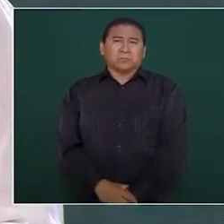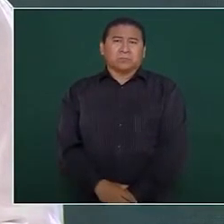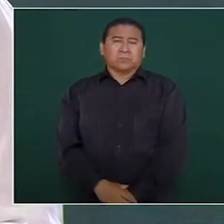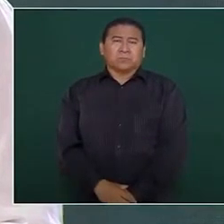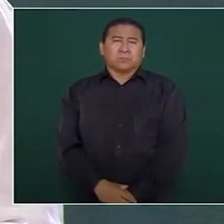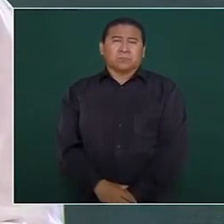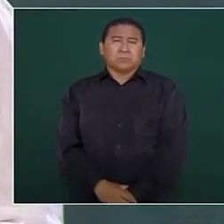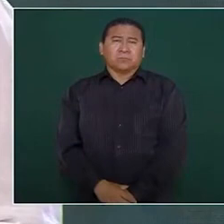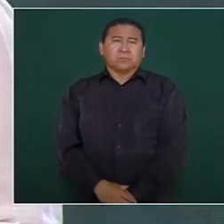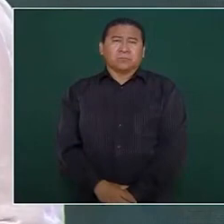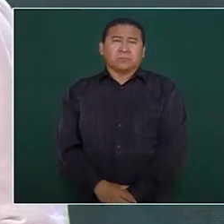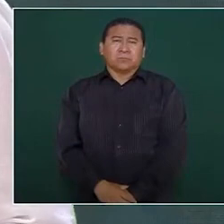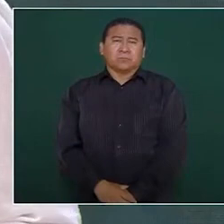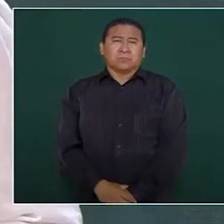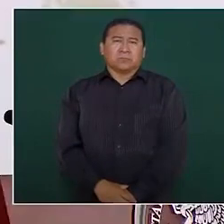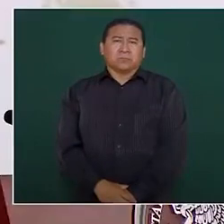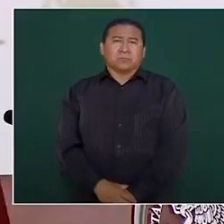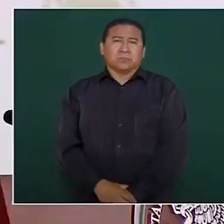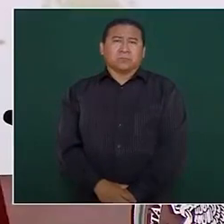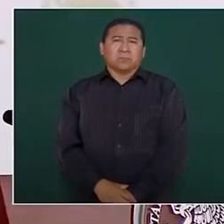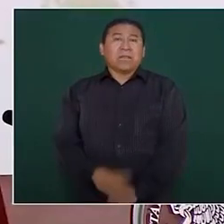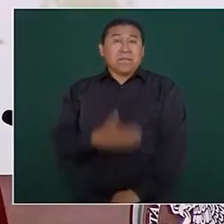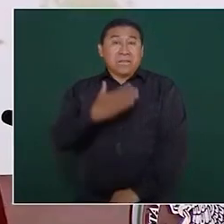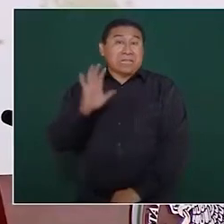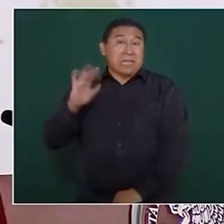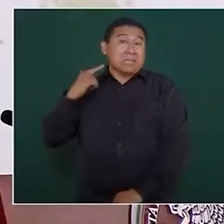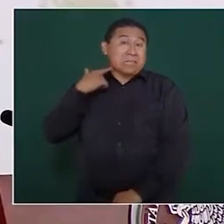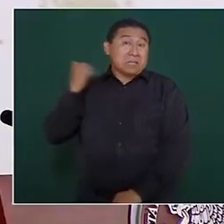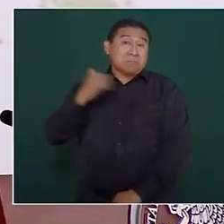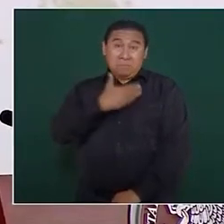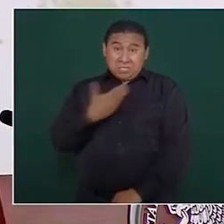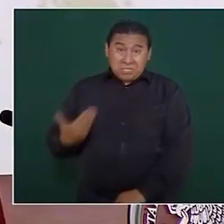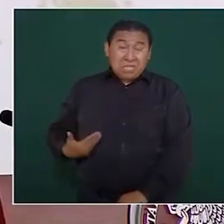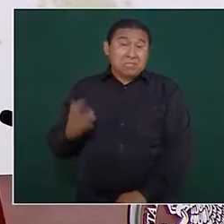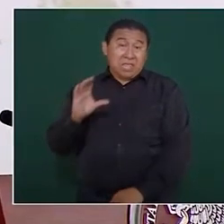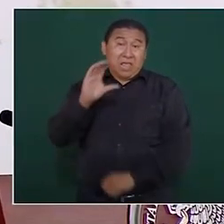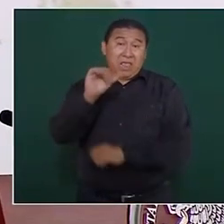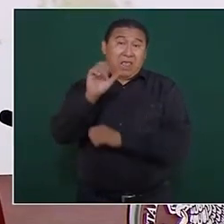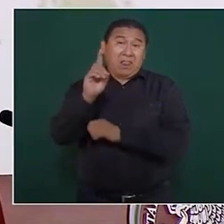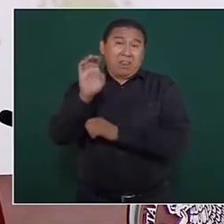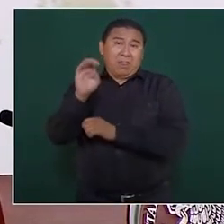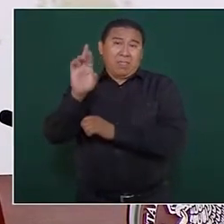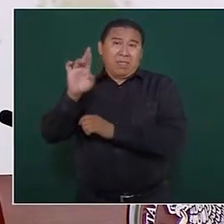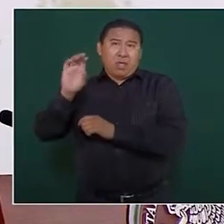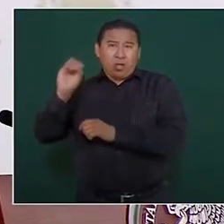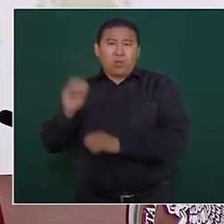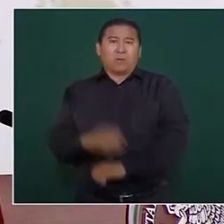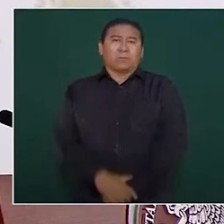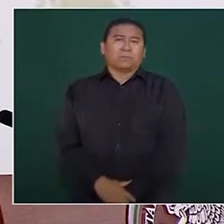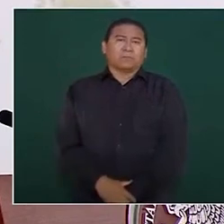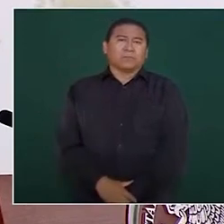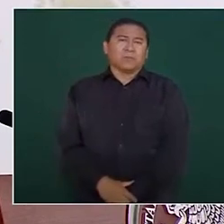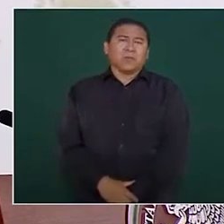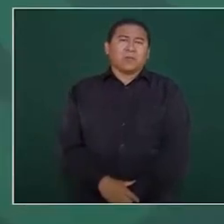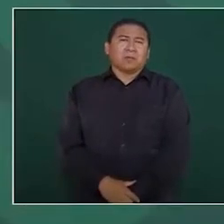el expresidente Calderón Cuadri